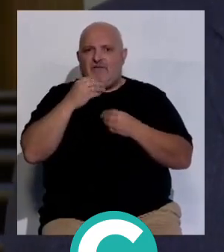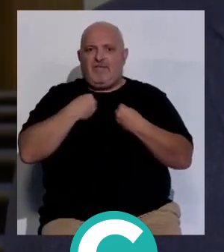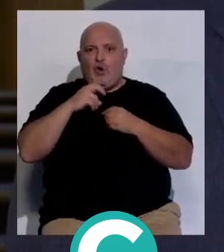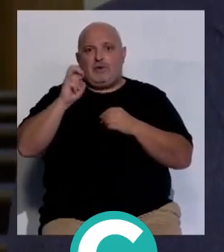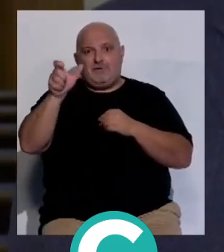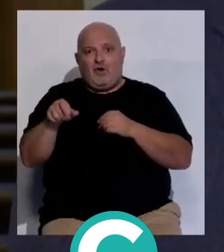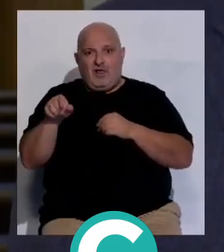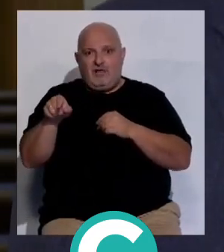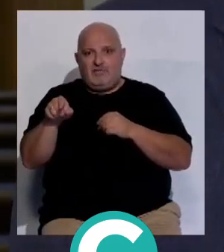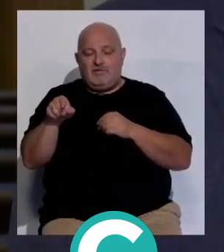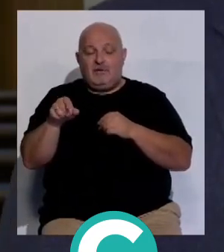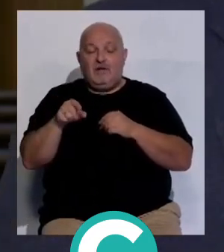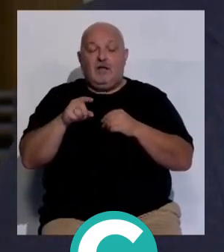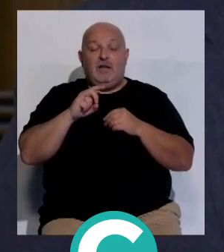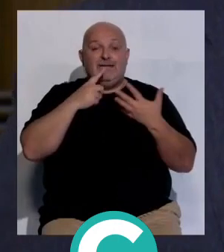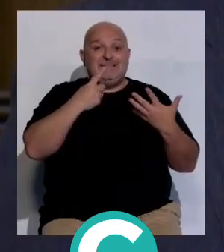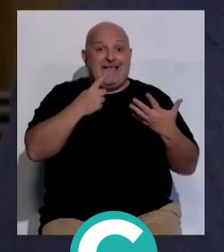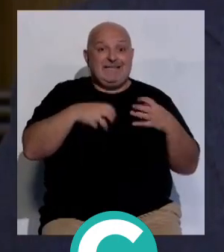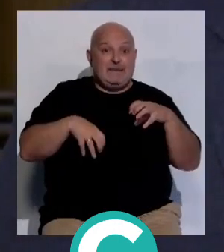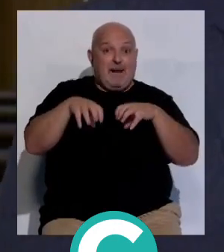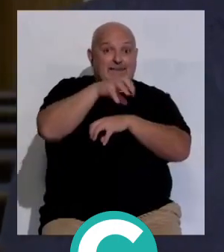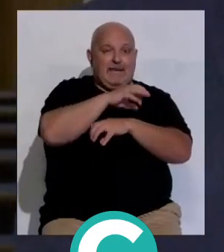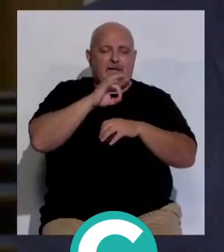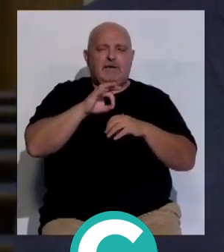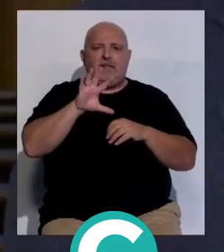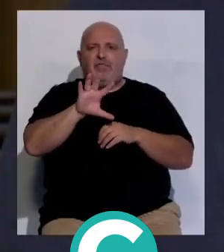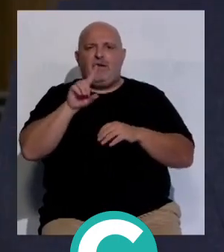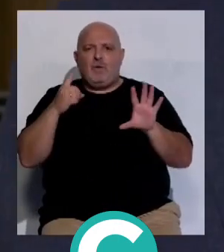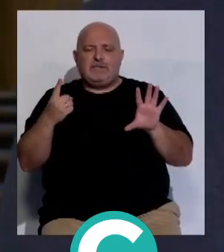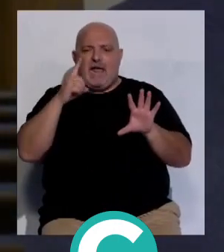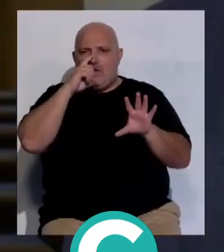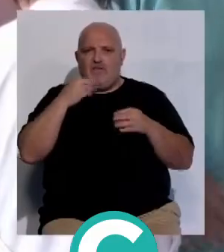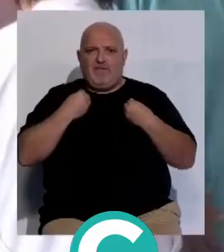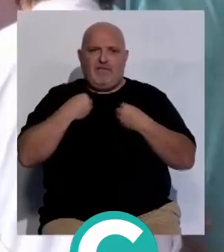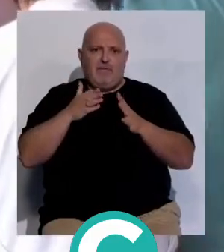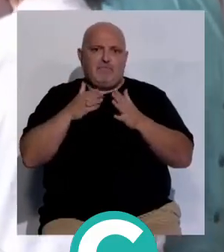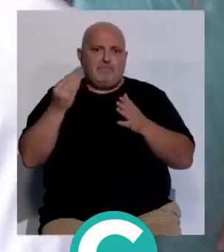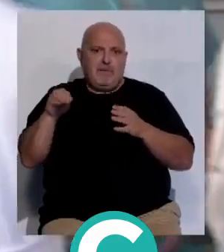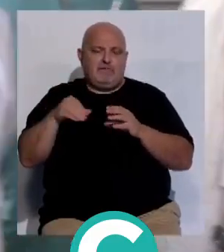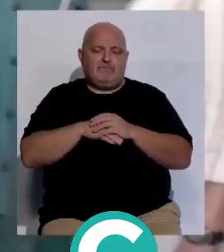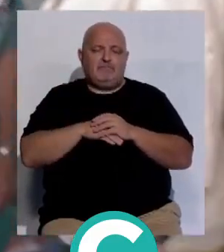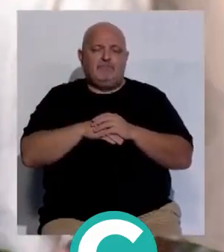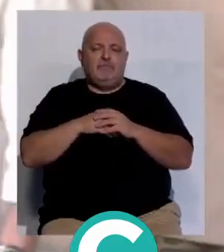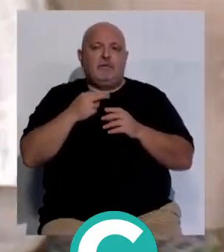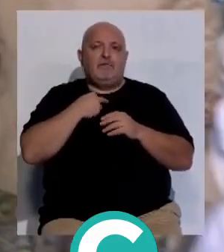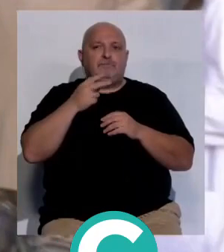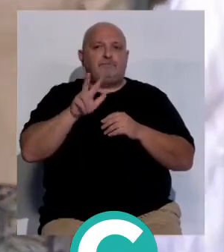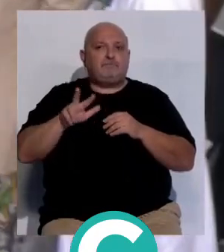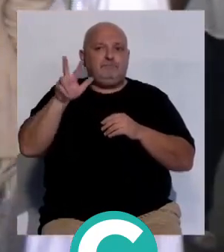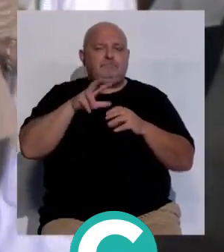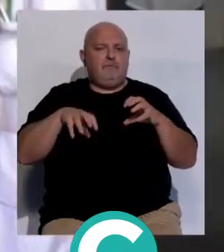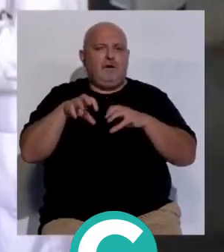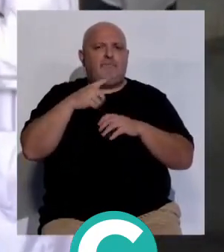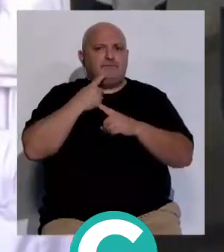y cuando permite la realización de seis trasplantes está regalando 56 años de vida así la portavoz nacional de